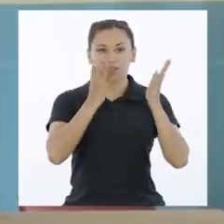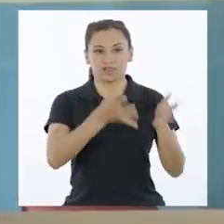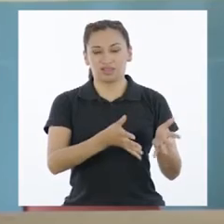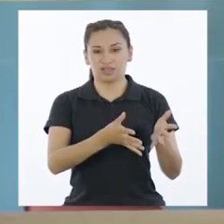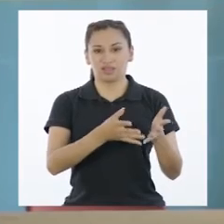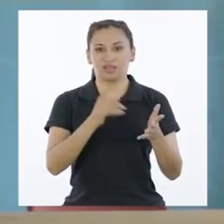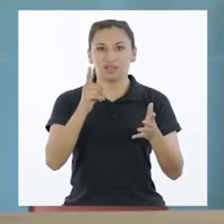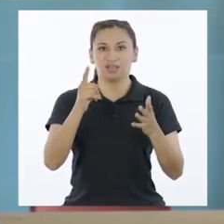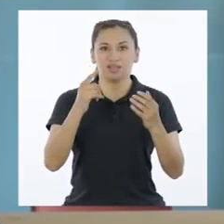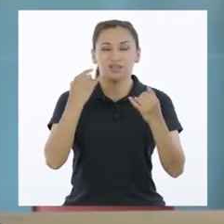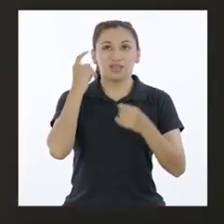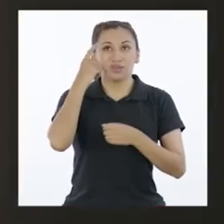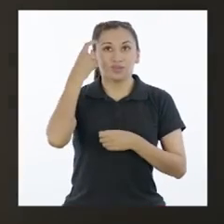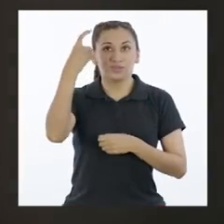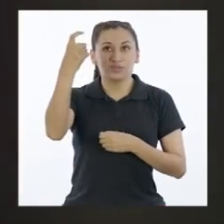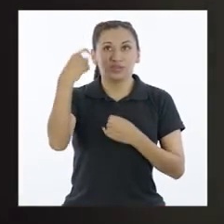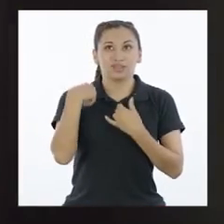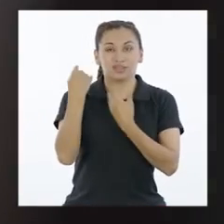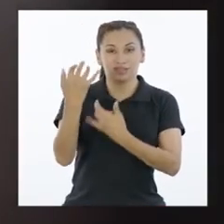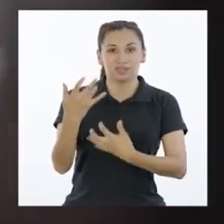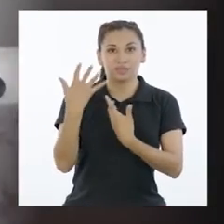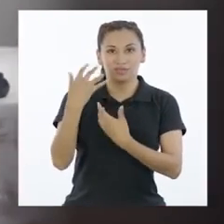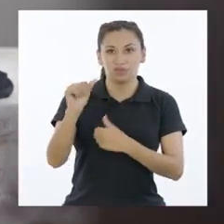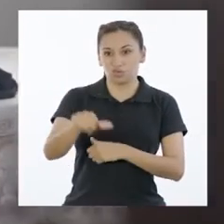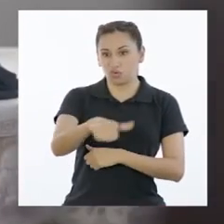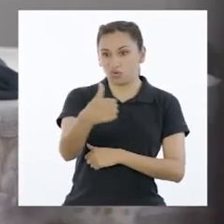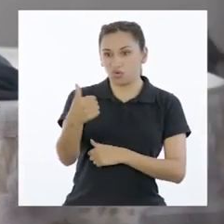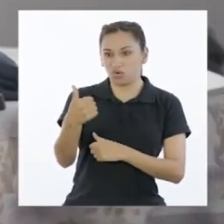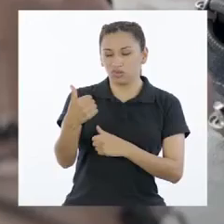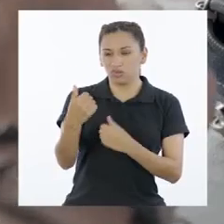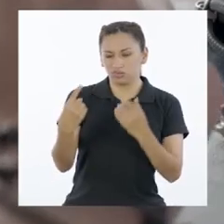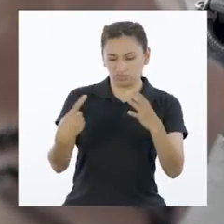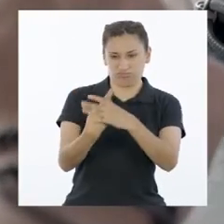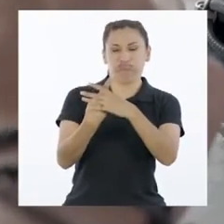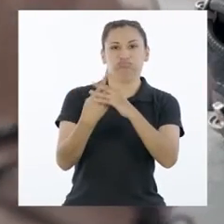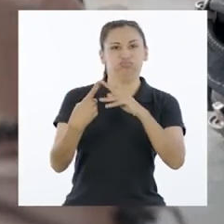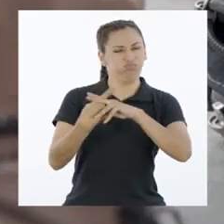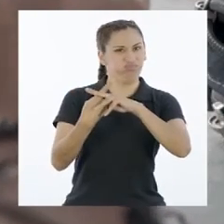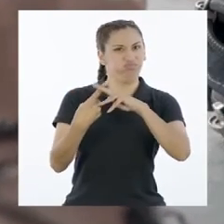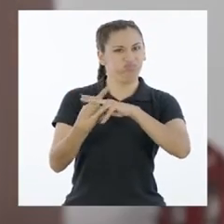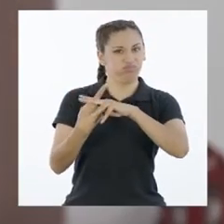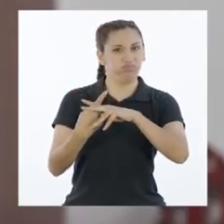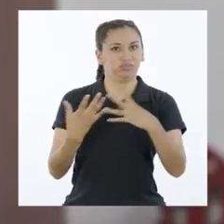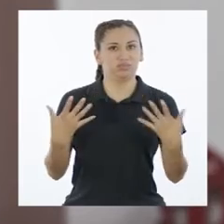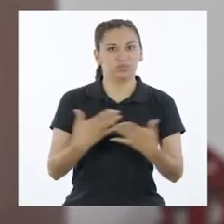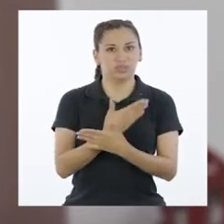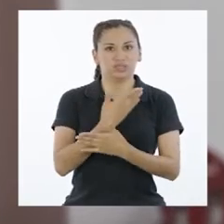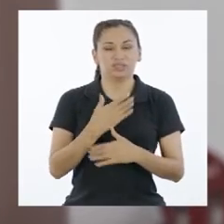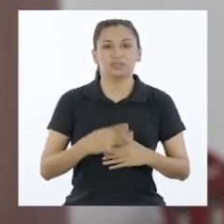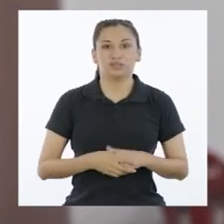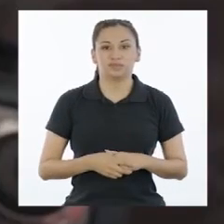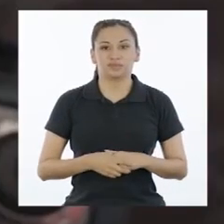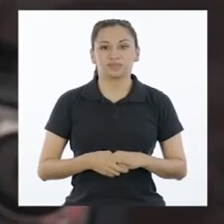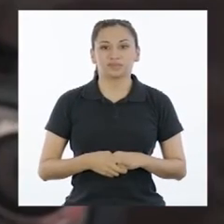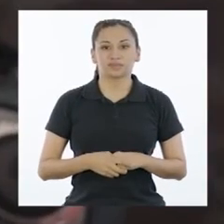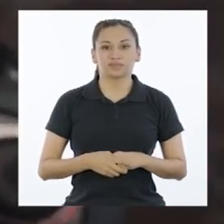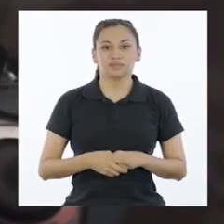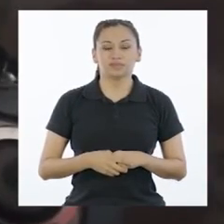Dejar esos planes tan esperados Por otros, inesperados Y